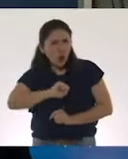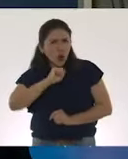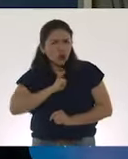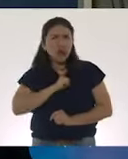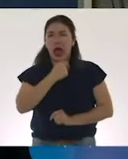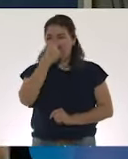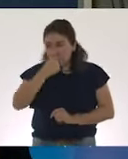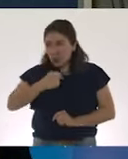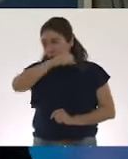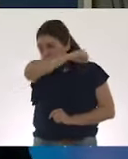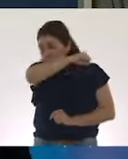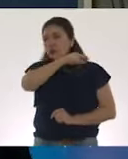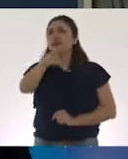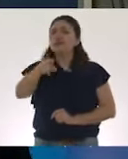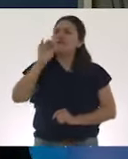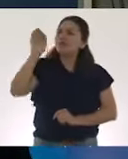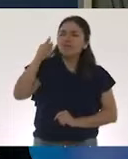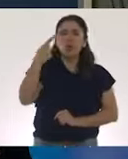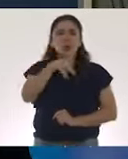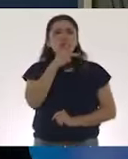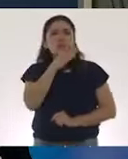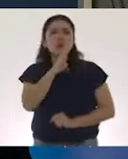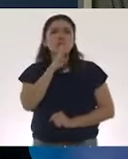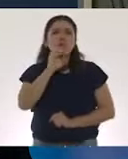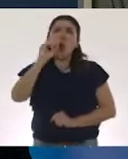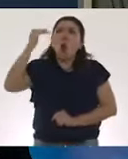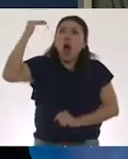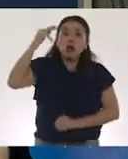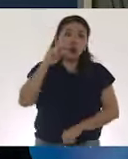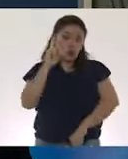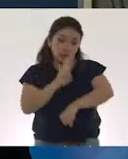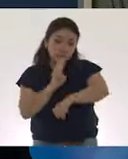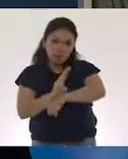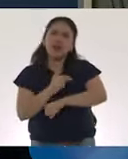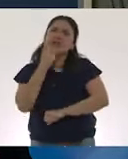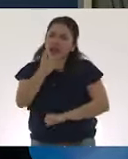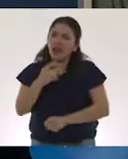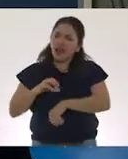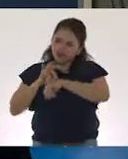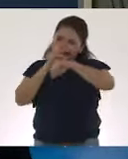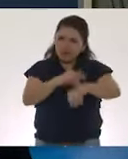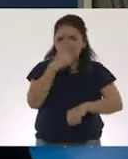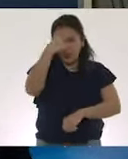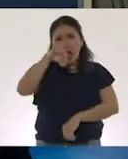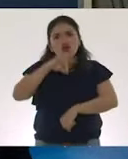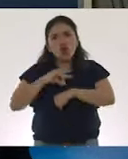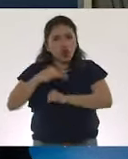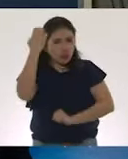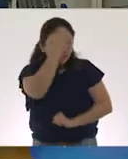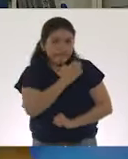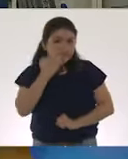y estornudas, diles a tus papás o a los adultos que te cuidan que te lleven al médico.